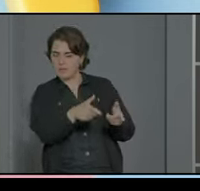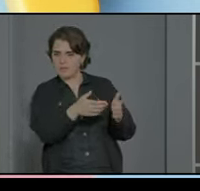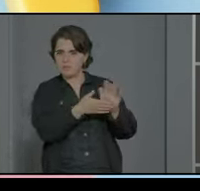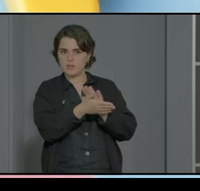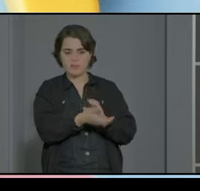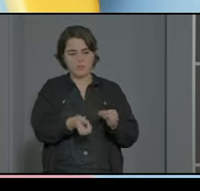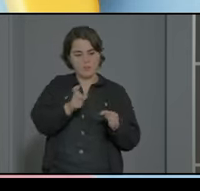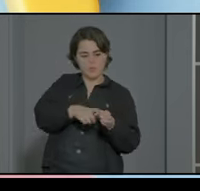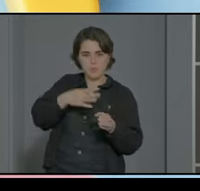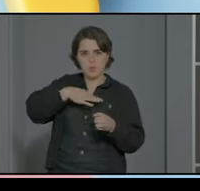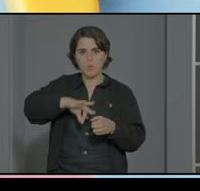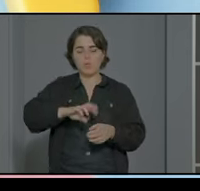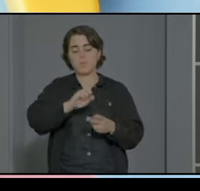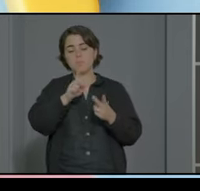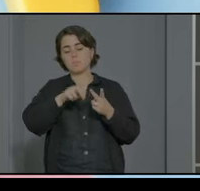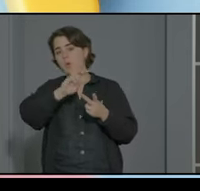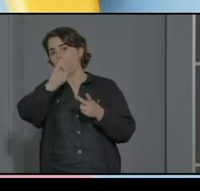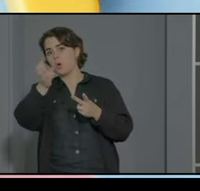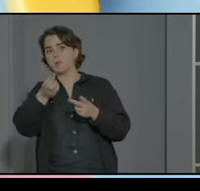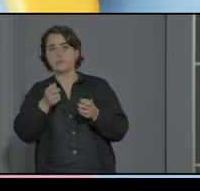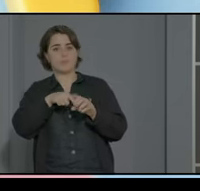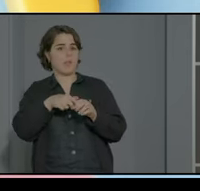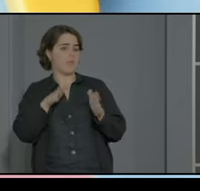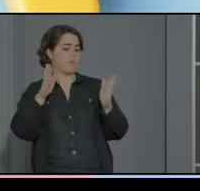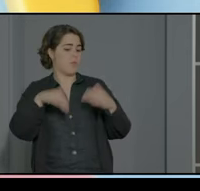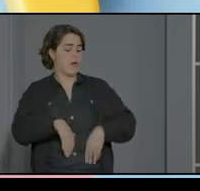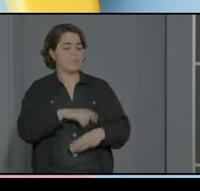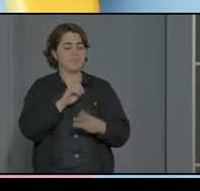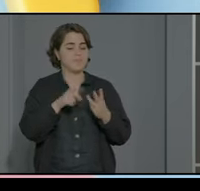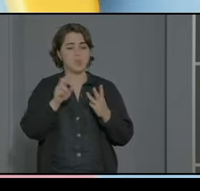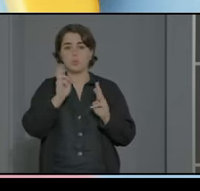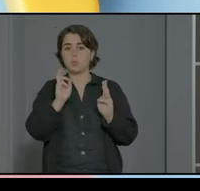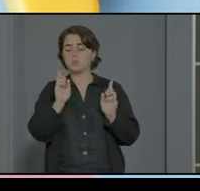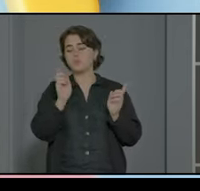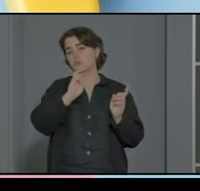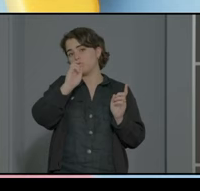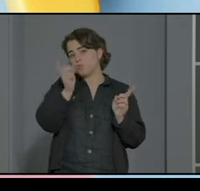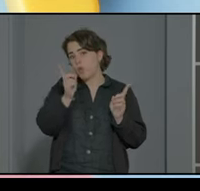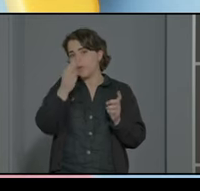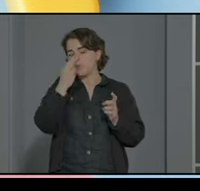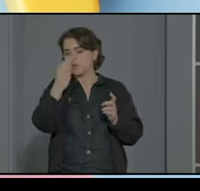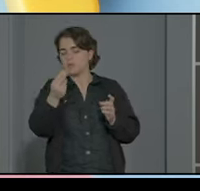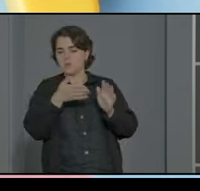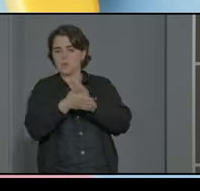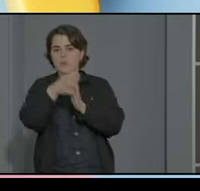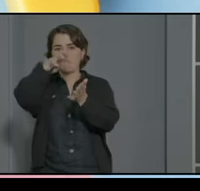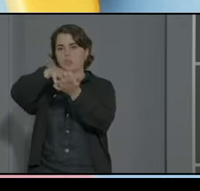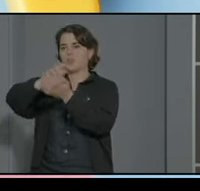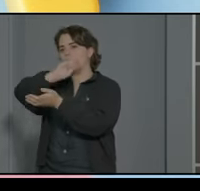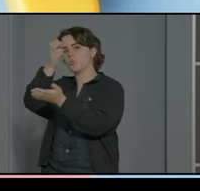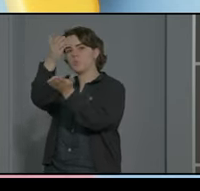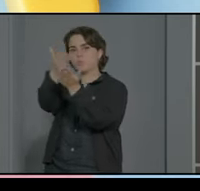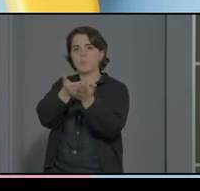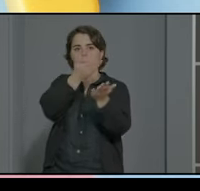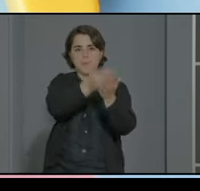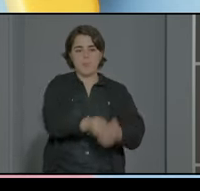estar con nosotros otros no consiguen la plaza y otros están de visita y han solicitado otros lugares ¿no? pero en cualquier